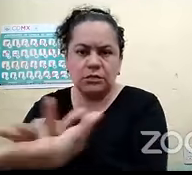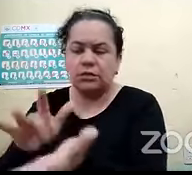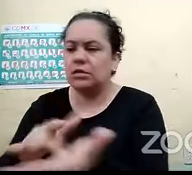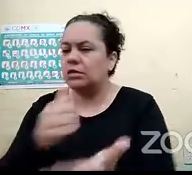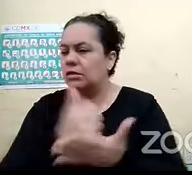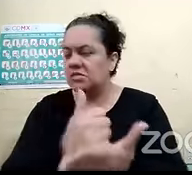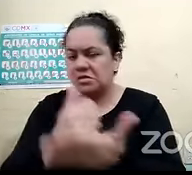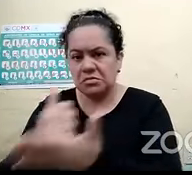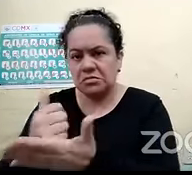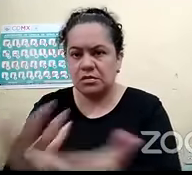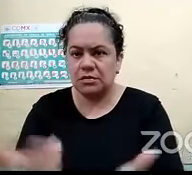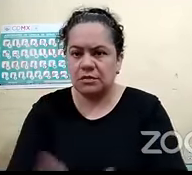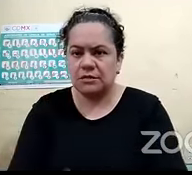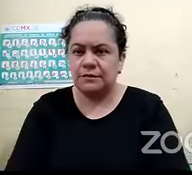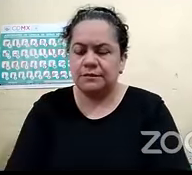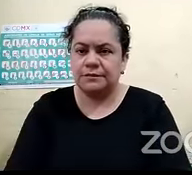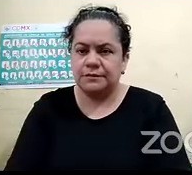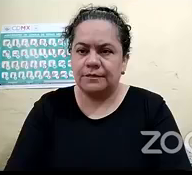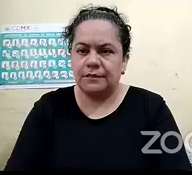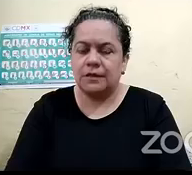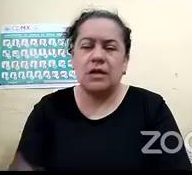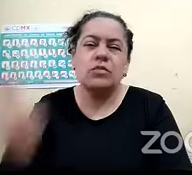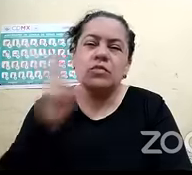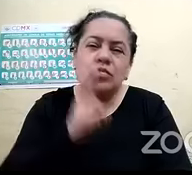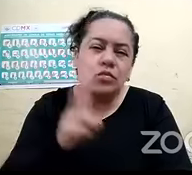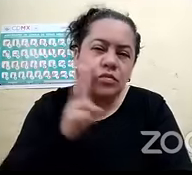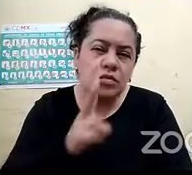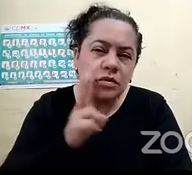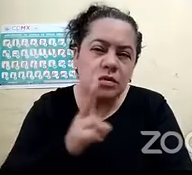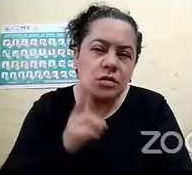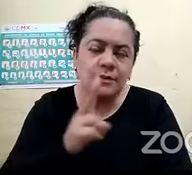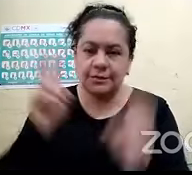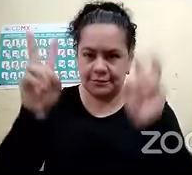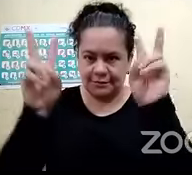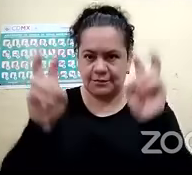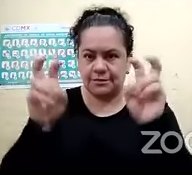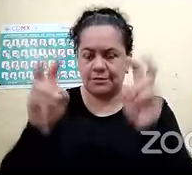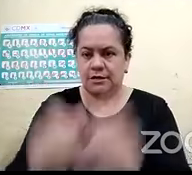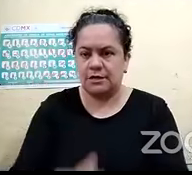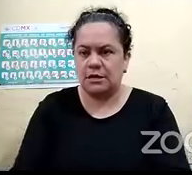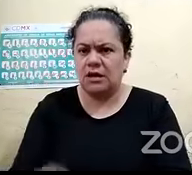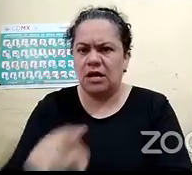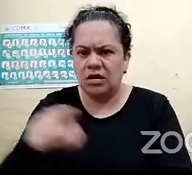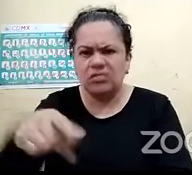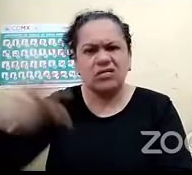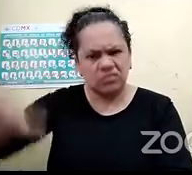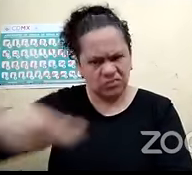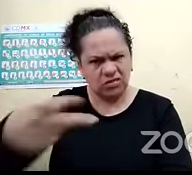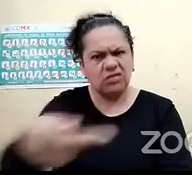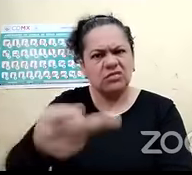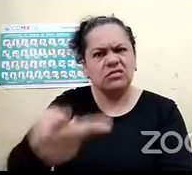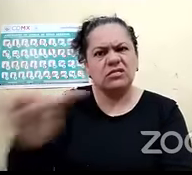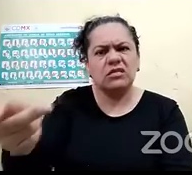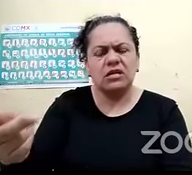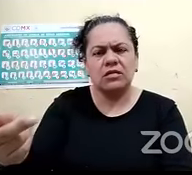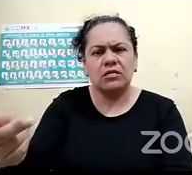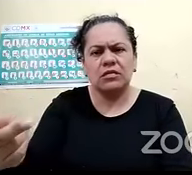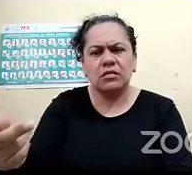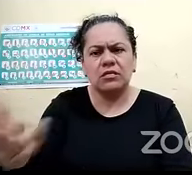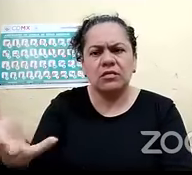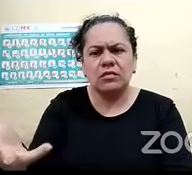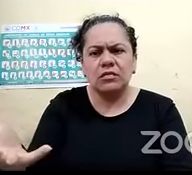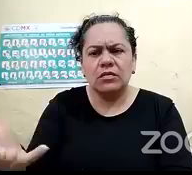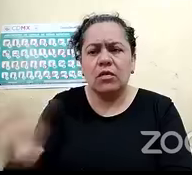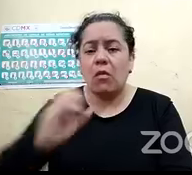tocaron el tema de simulacros entonces también la pregunta ¿a ustedes las tomaron en cuenta para organizar el simulacro? un